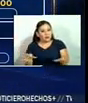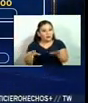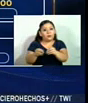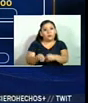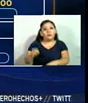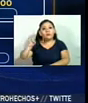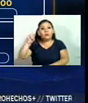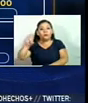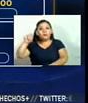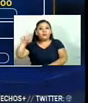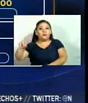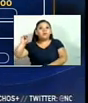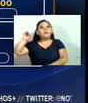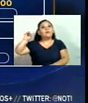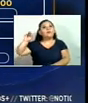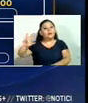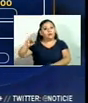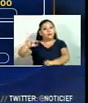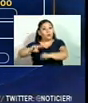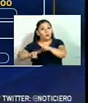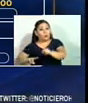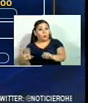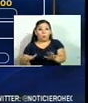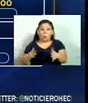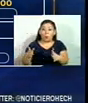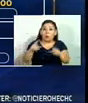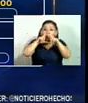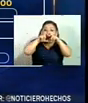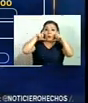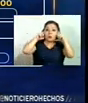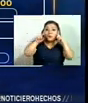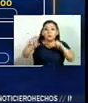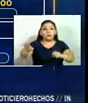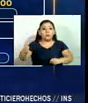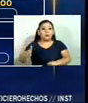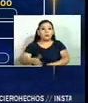113 dólares por no utilizar mascarilla.